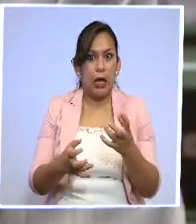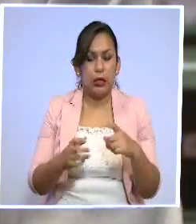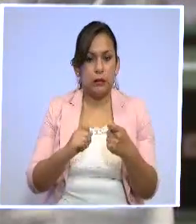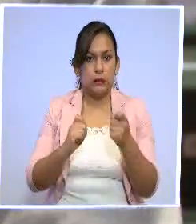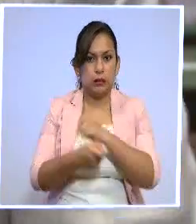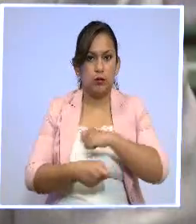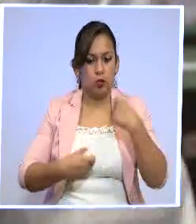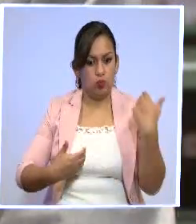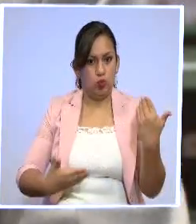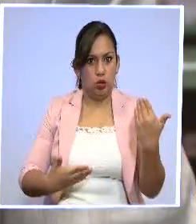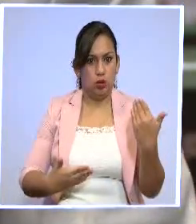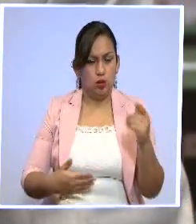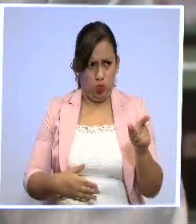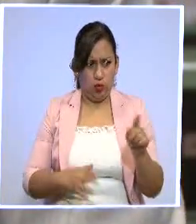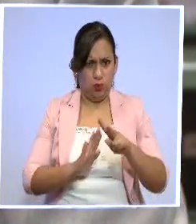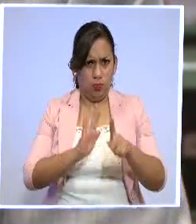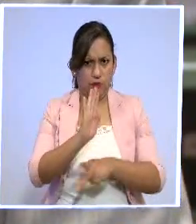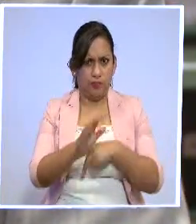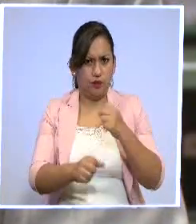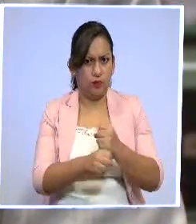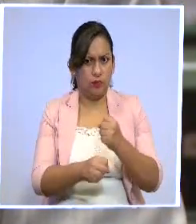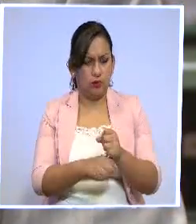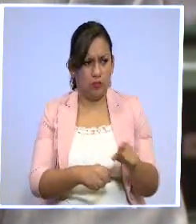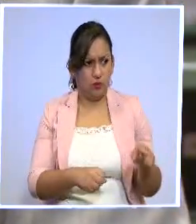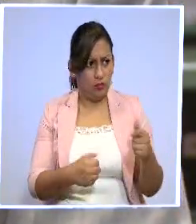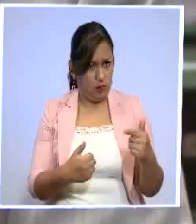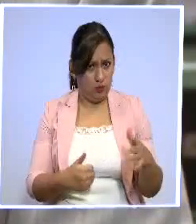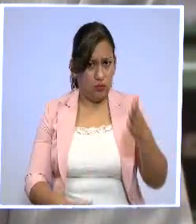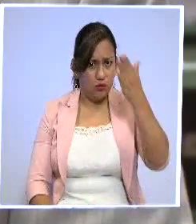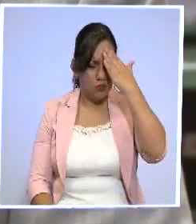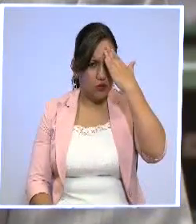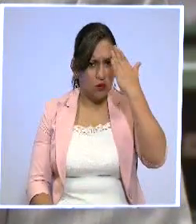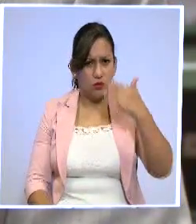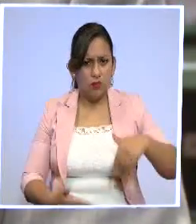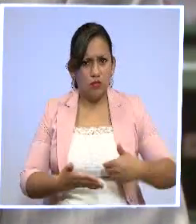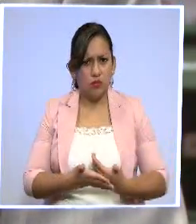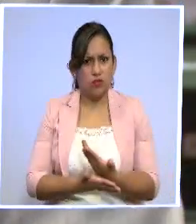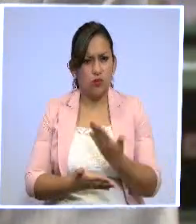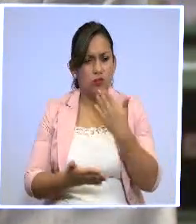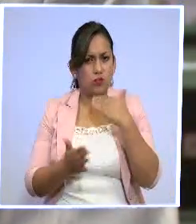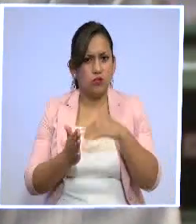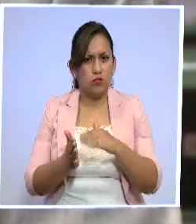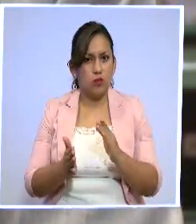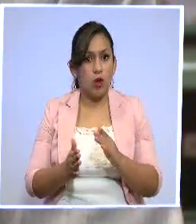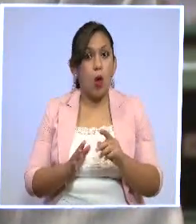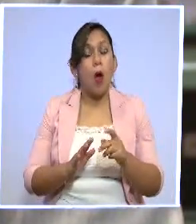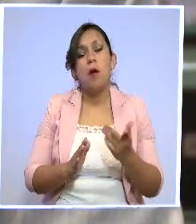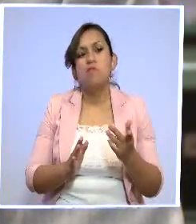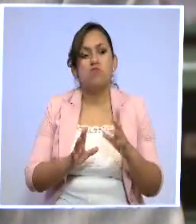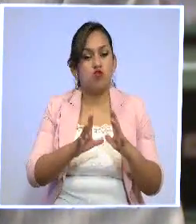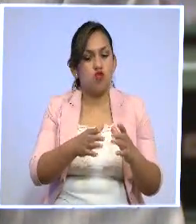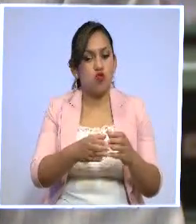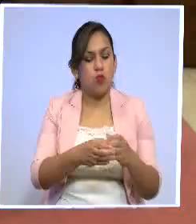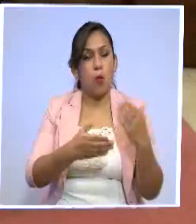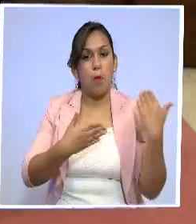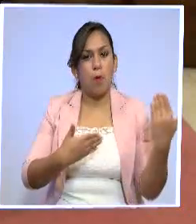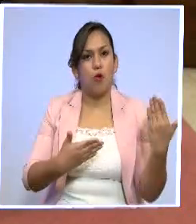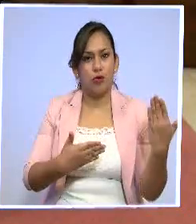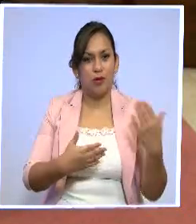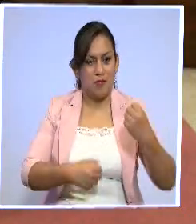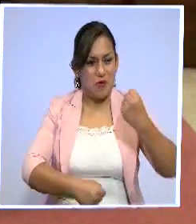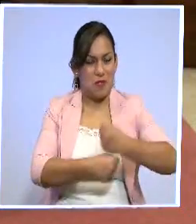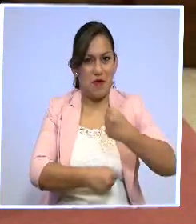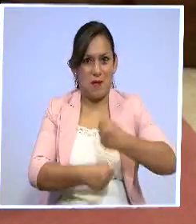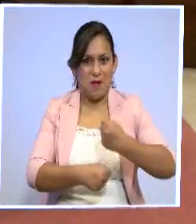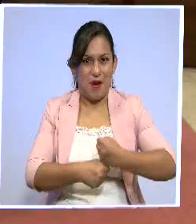serio ya están diseñando todo lo que tiene que ver con el nacimiento de lo que se podría denominar Partido Laborista Ecuatorial? Bueno, esta